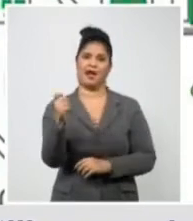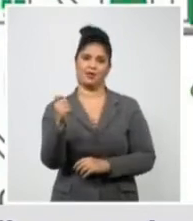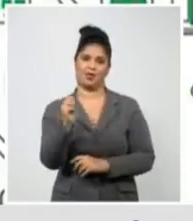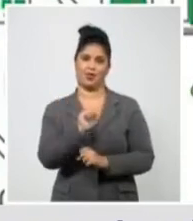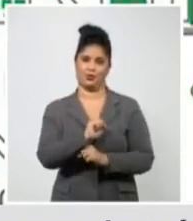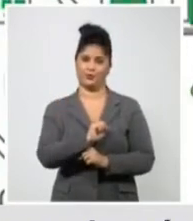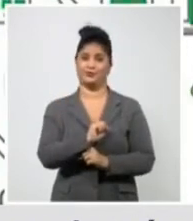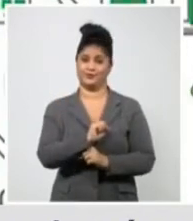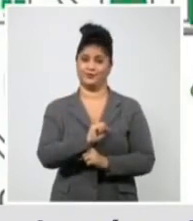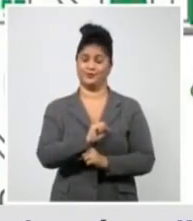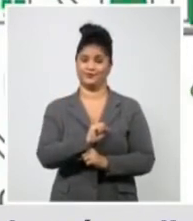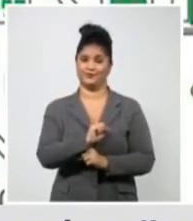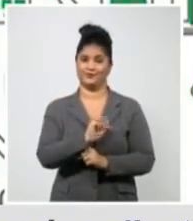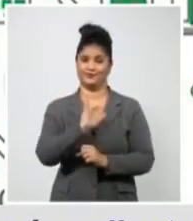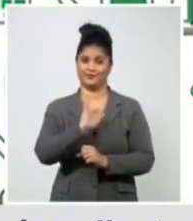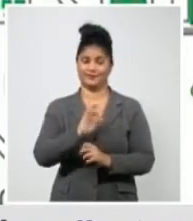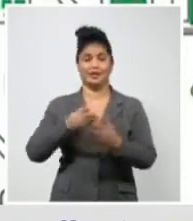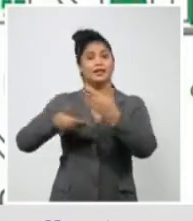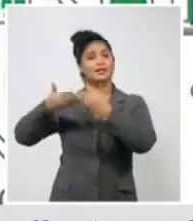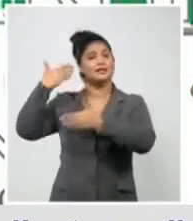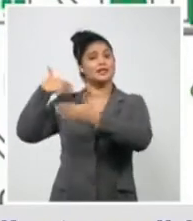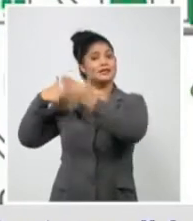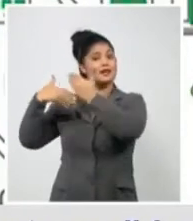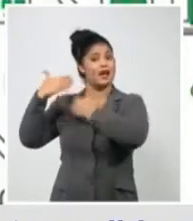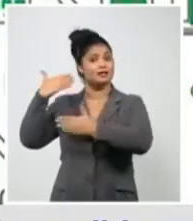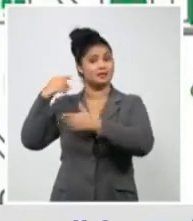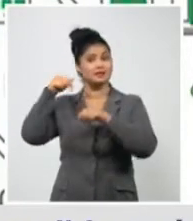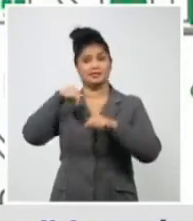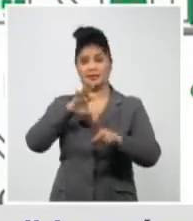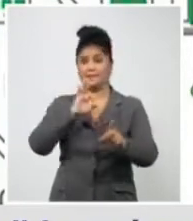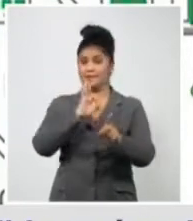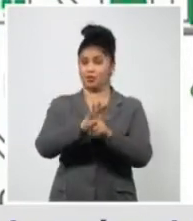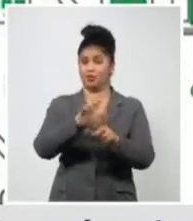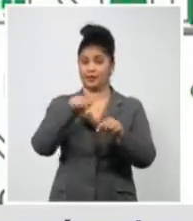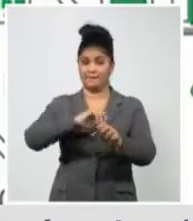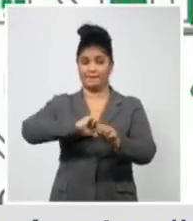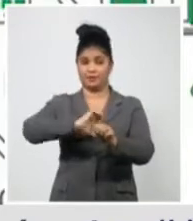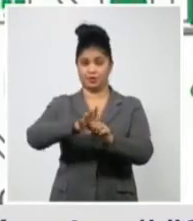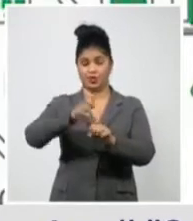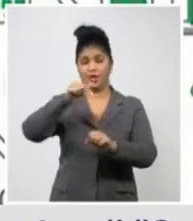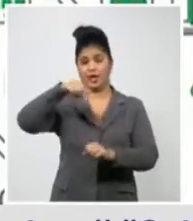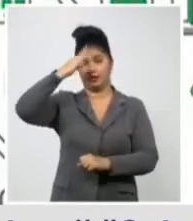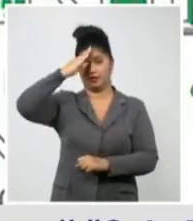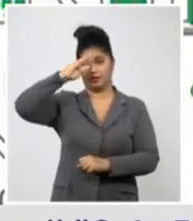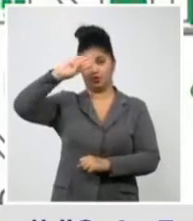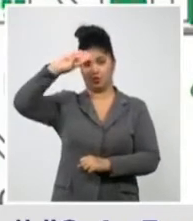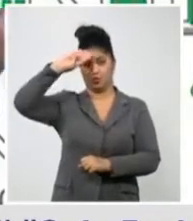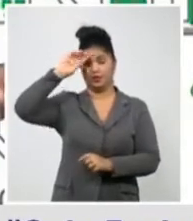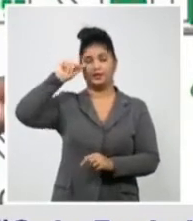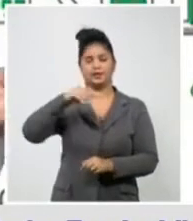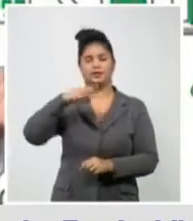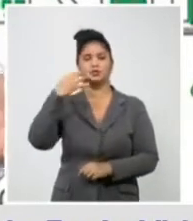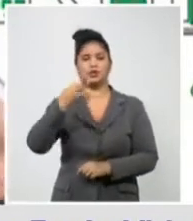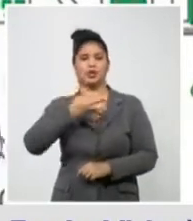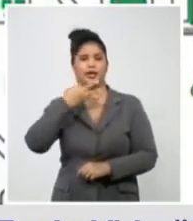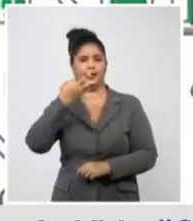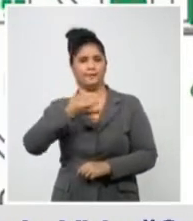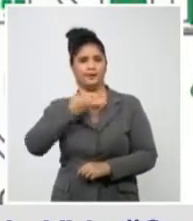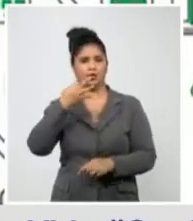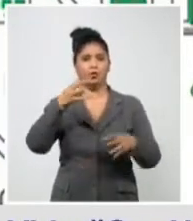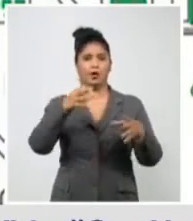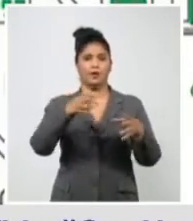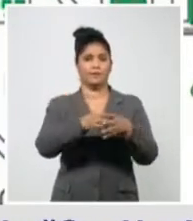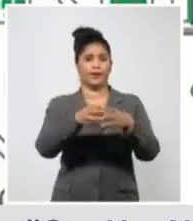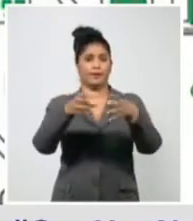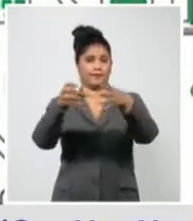reportando desde el inicio de la pandemia, que hay las edades extremas,